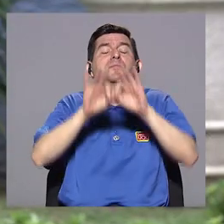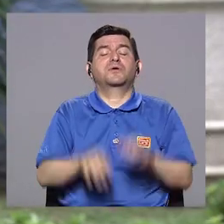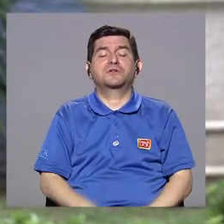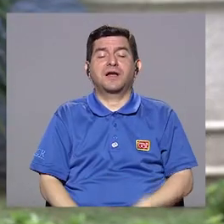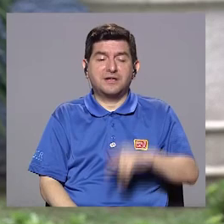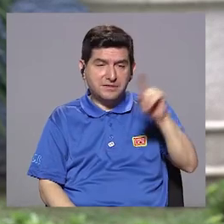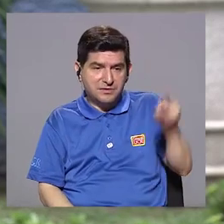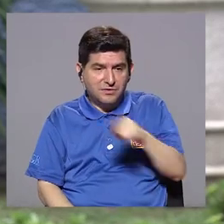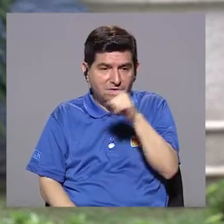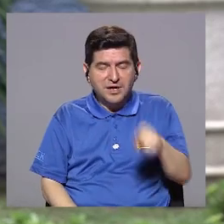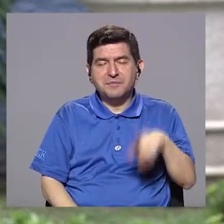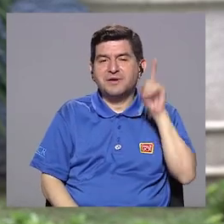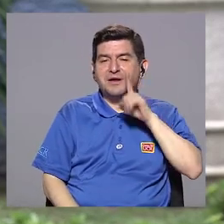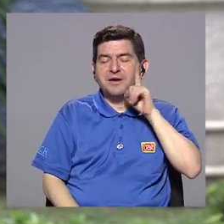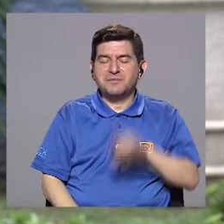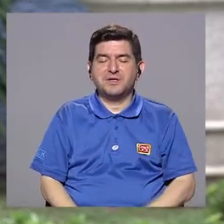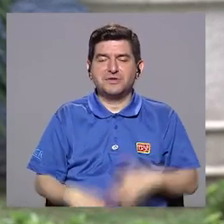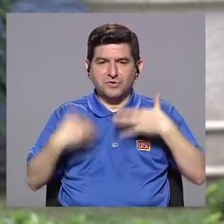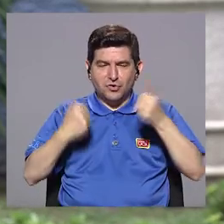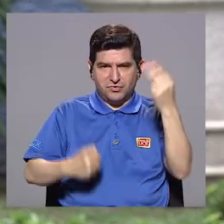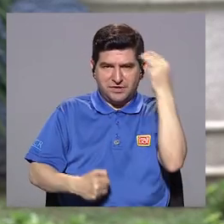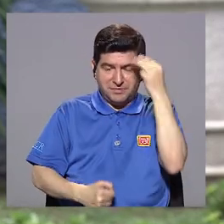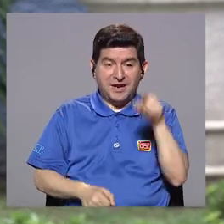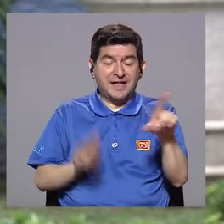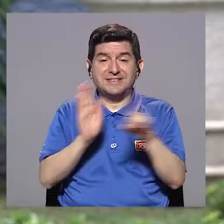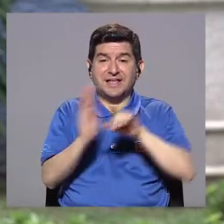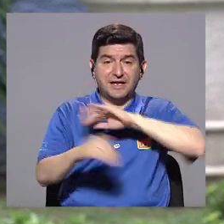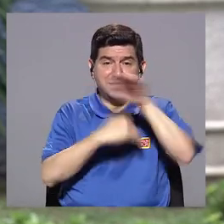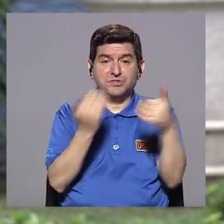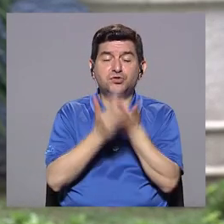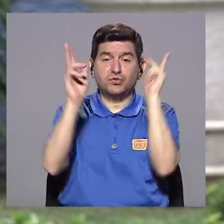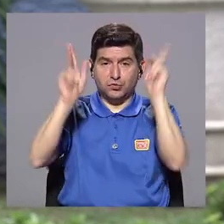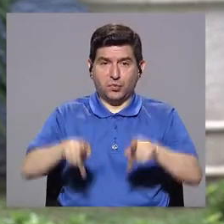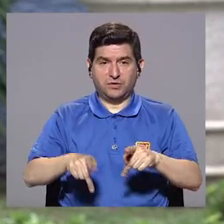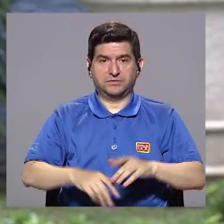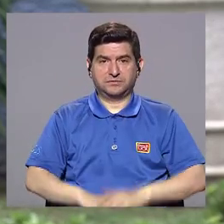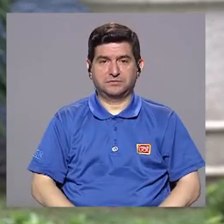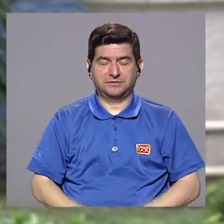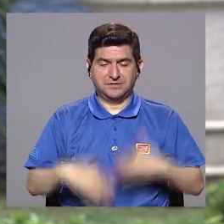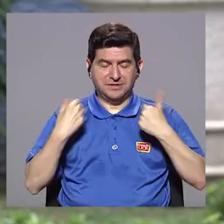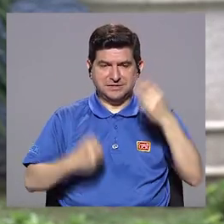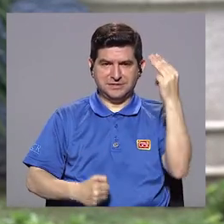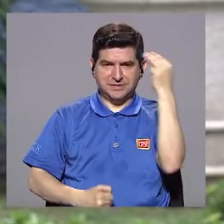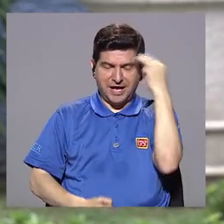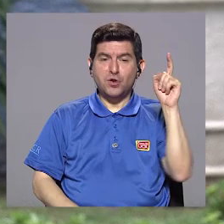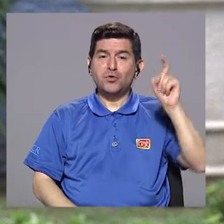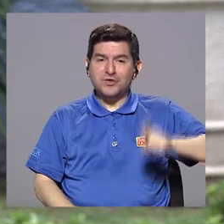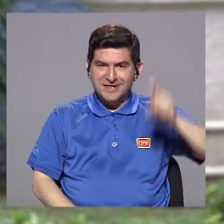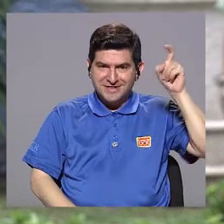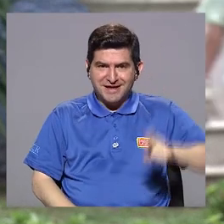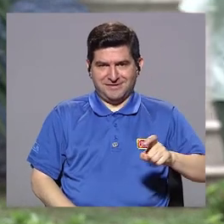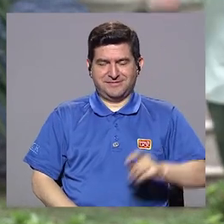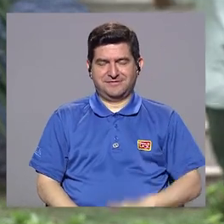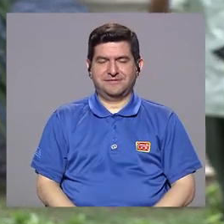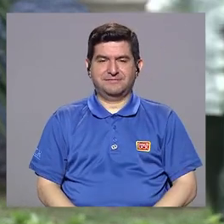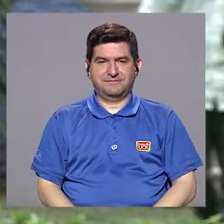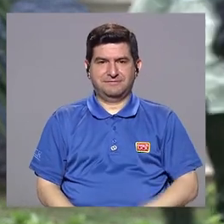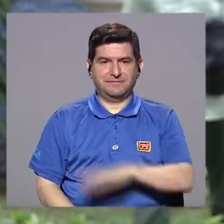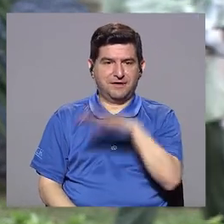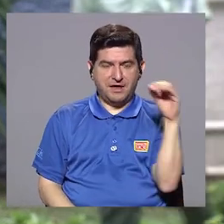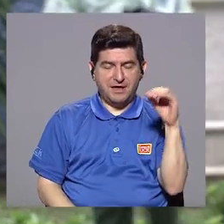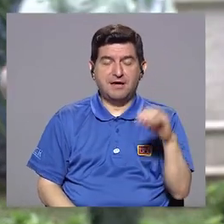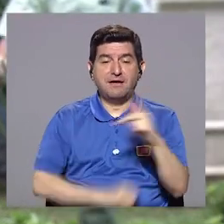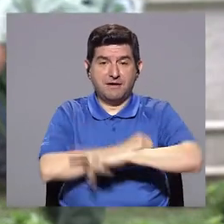desmitificar lo que es la salud mental. La salud mental es un derecho de todos los ciudadanos. La salud mental es una necesidad y que